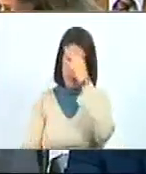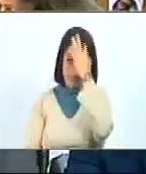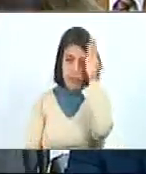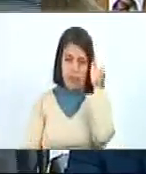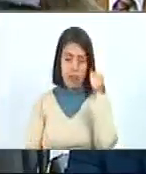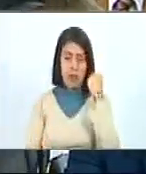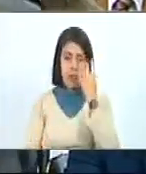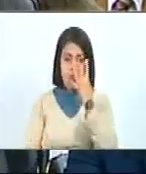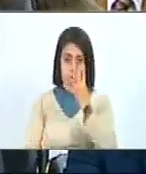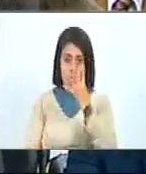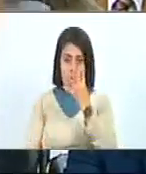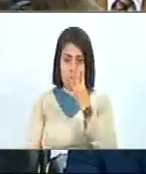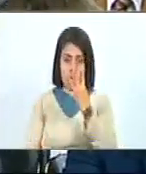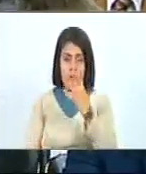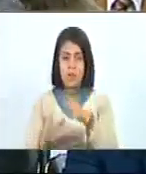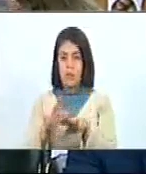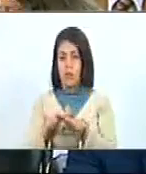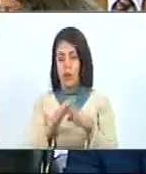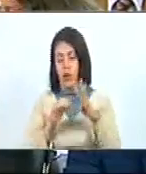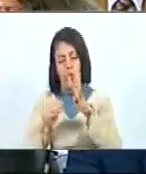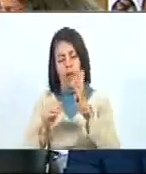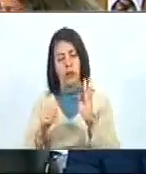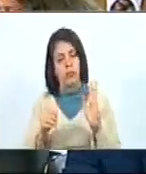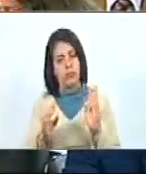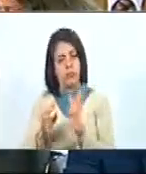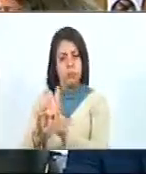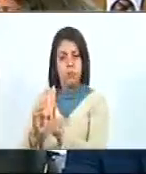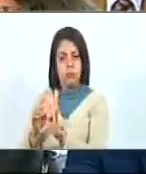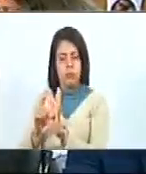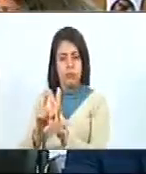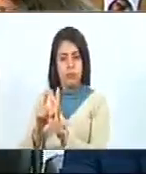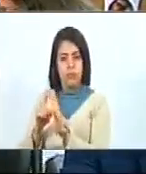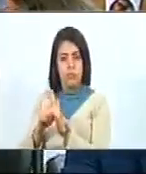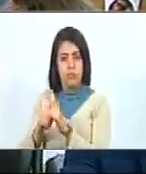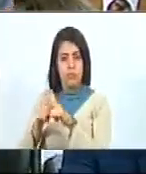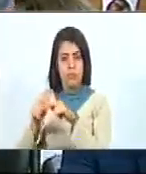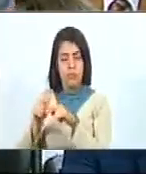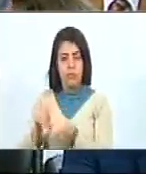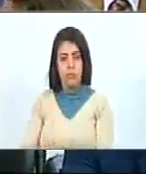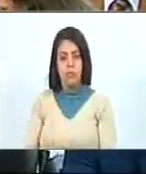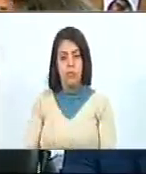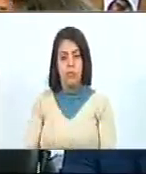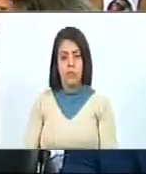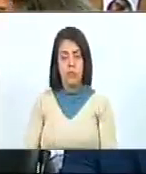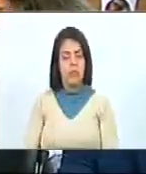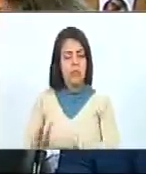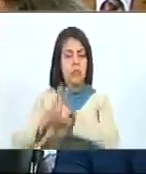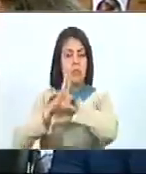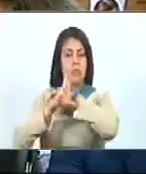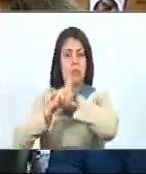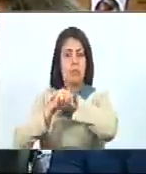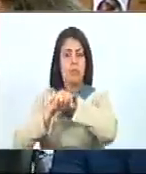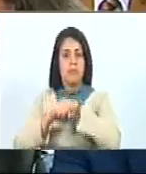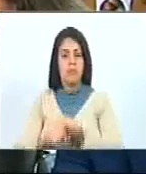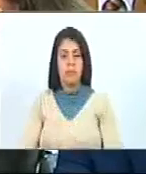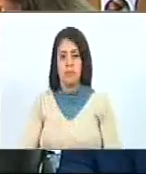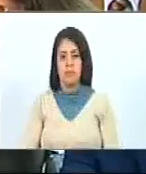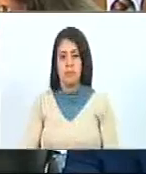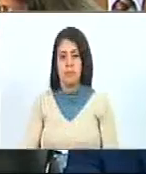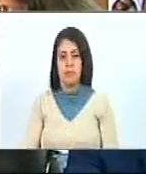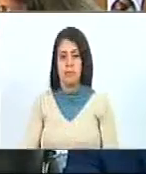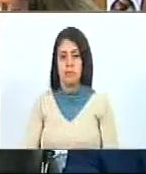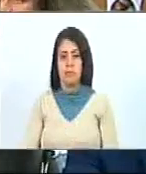cuatro entraron pero ¿por qué entraron esos cuatro? porque es que la corrupción es una cosa